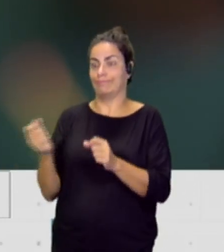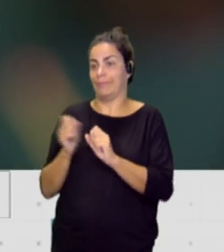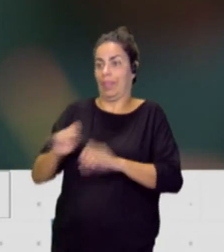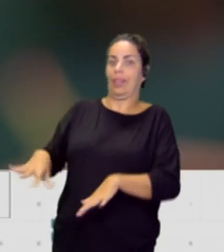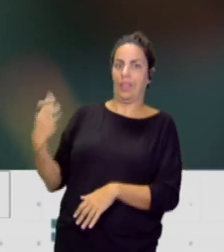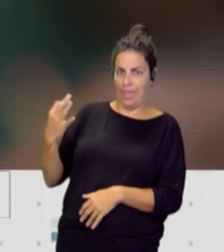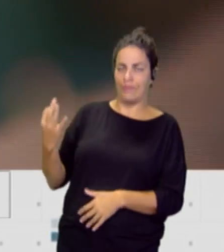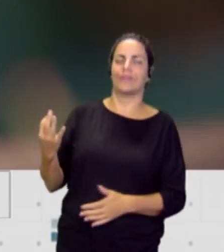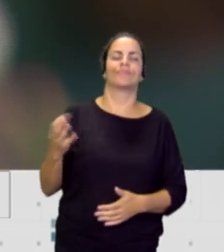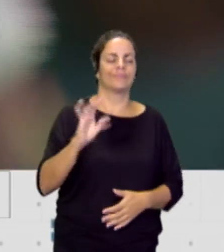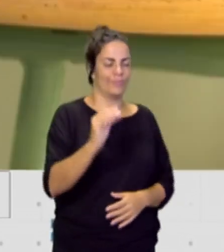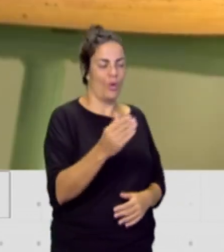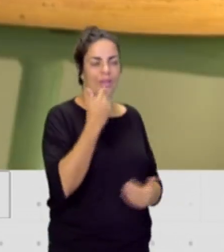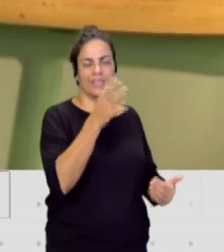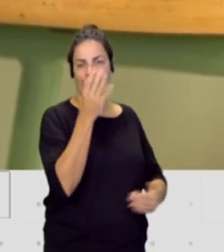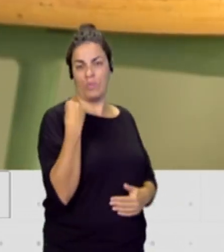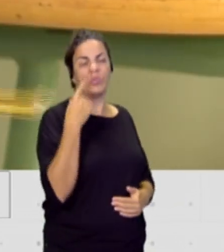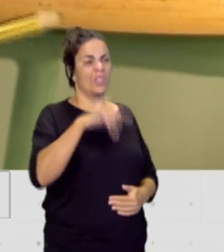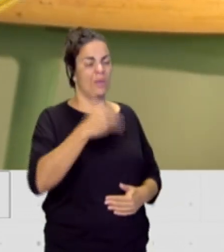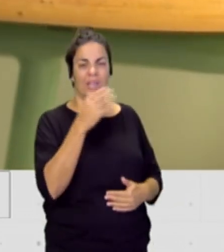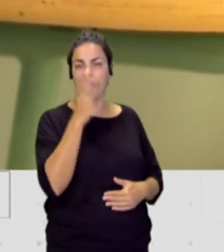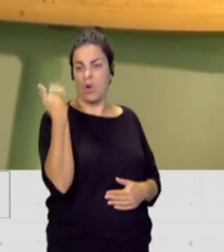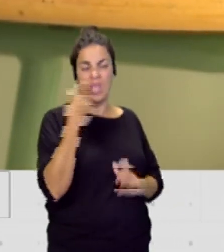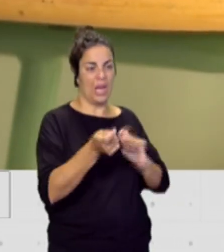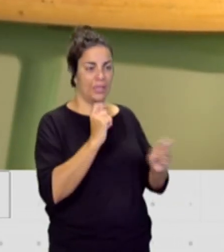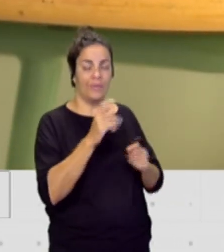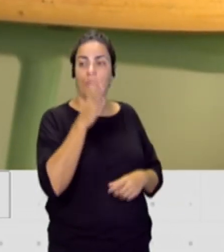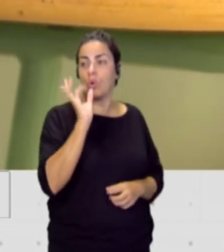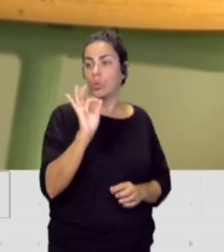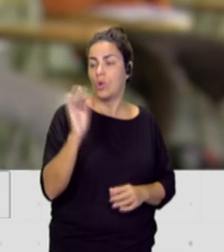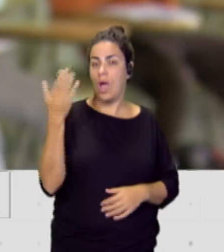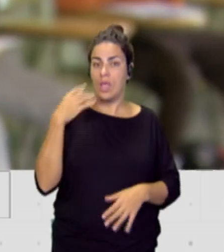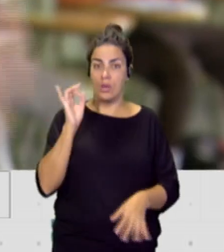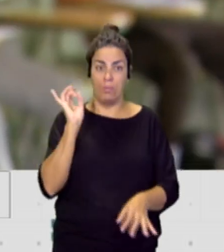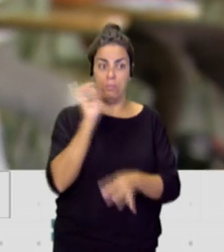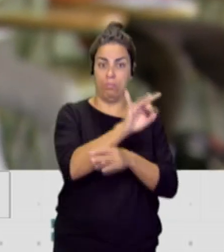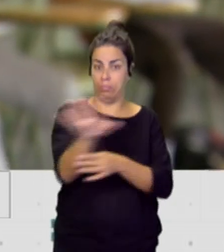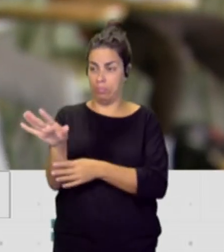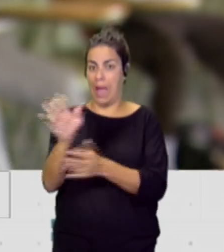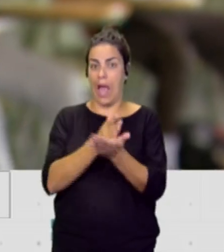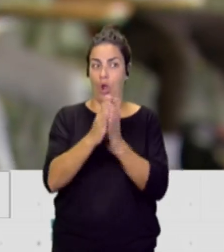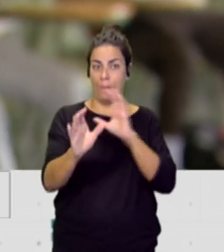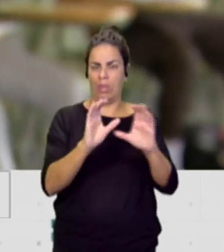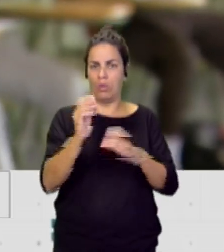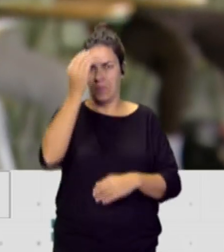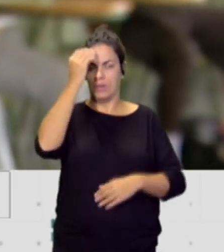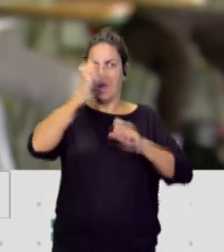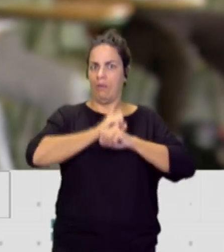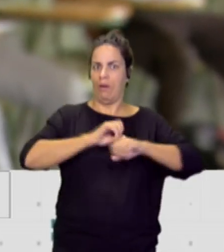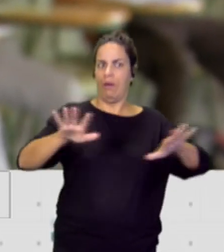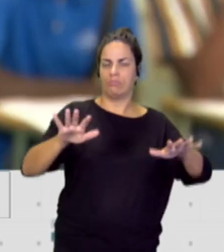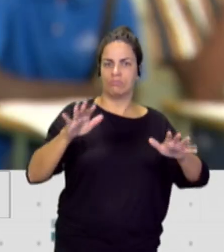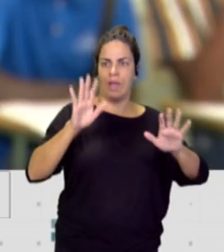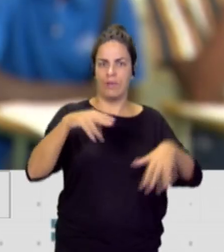ayer también. La verdad que cuando mandaba la carta ayer a los medios no pensaba que tuviera esta repercusión. Y les tengo que